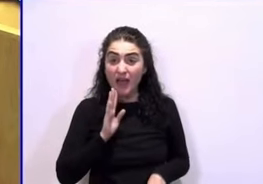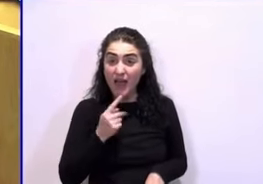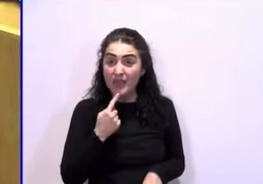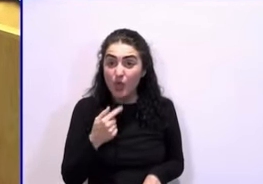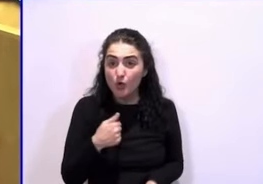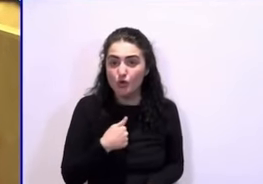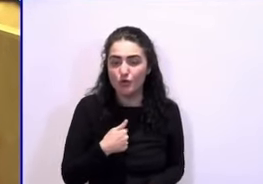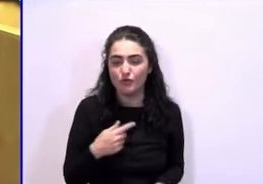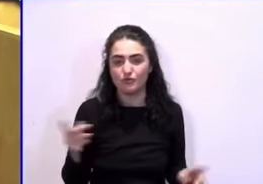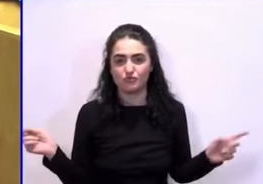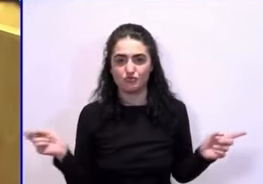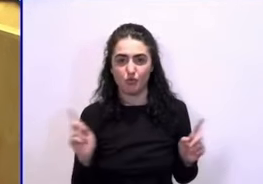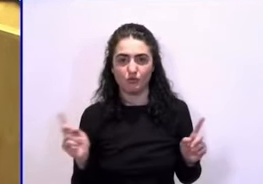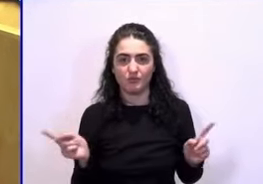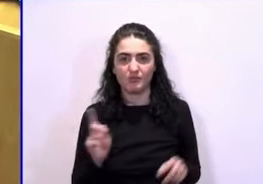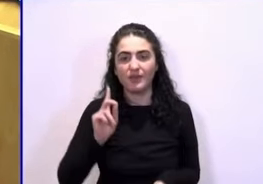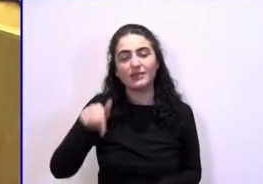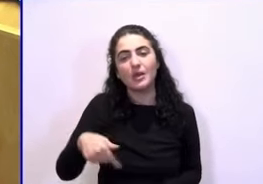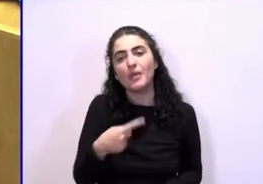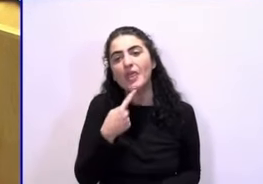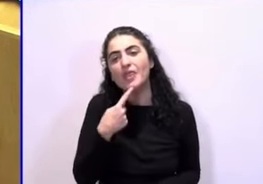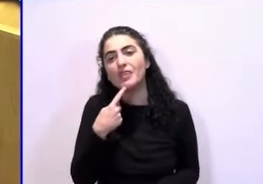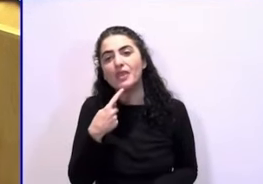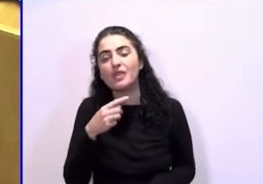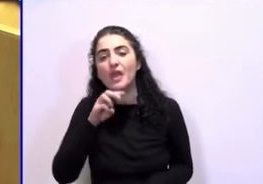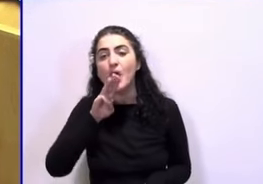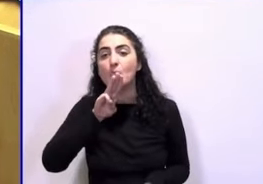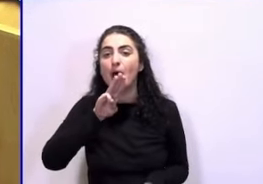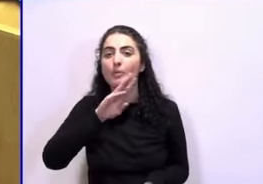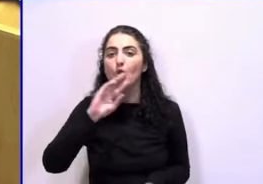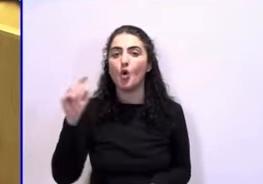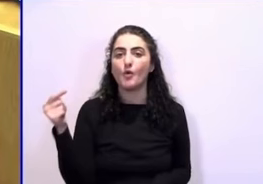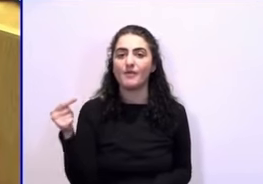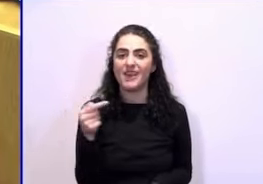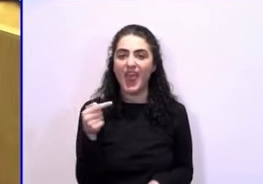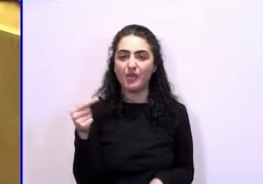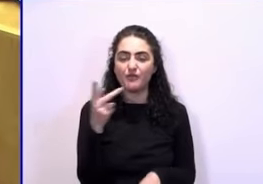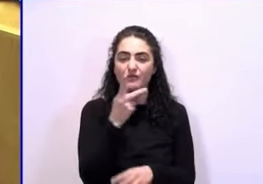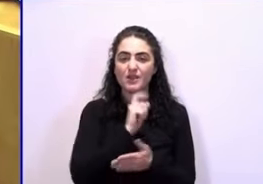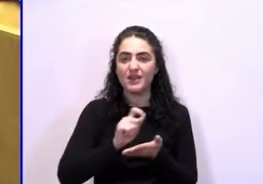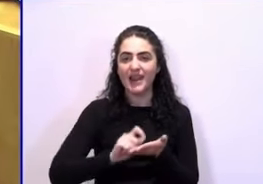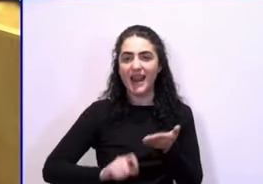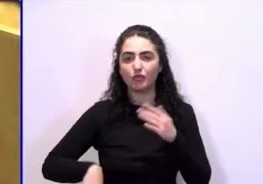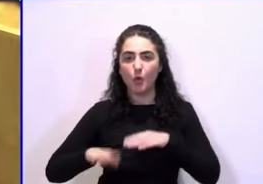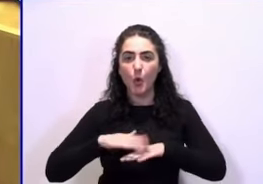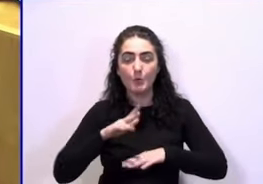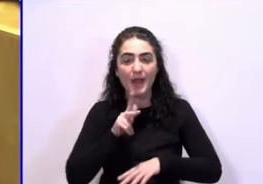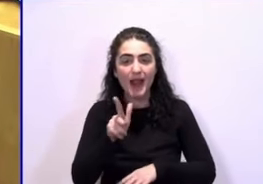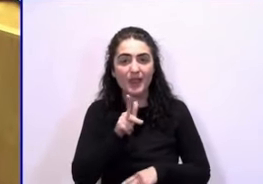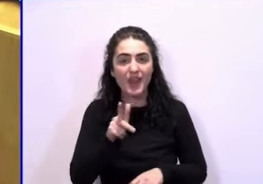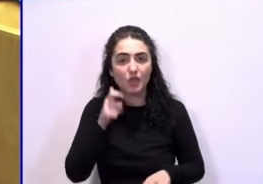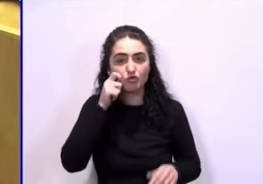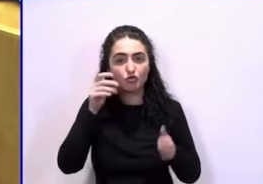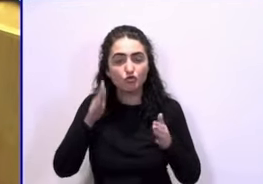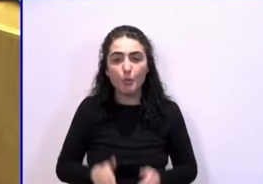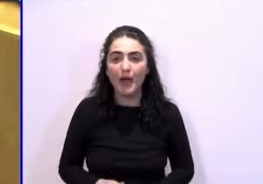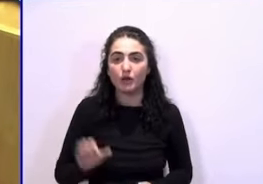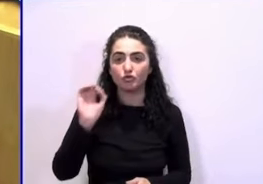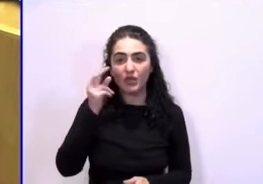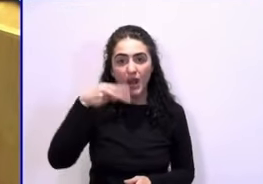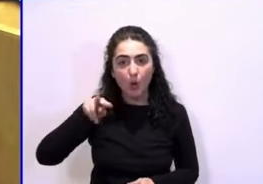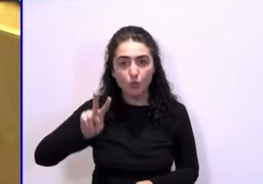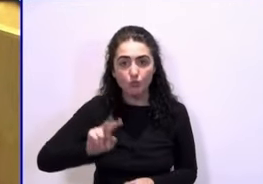Esto también lo dice Pablo de Greif, relator para los derechos humanos de la Organización de las Naciones Unidas,